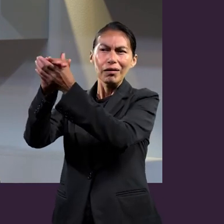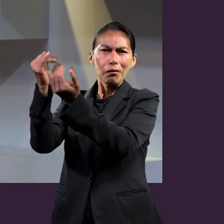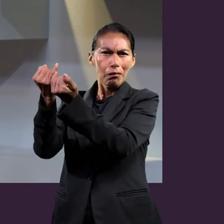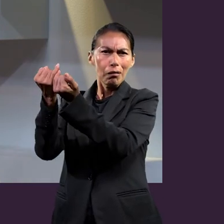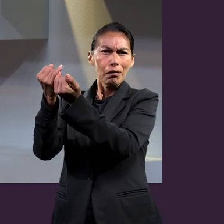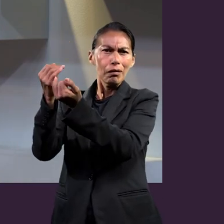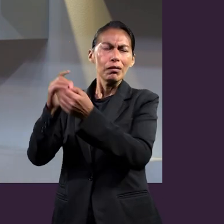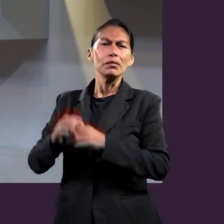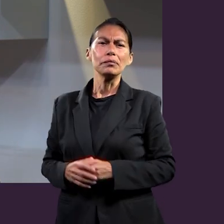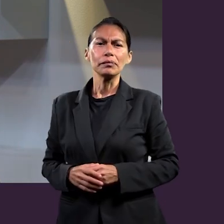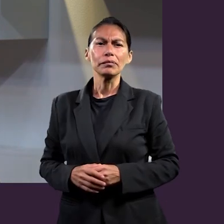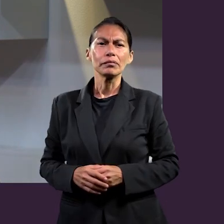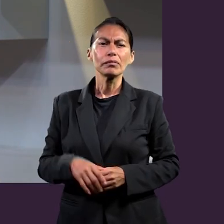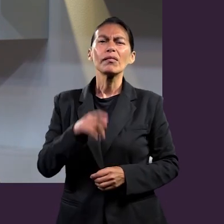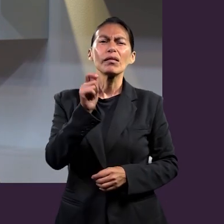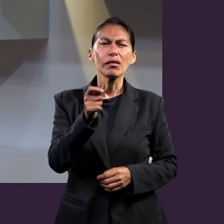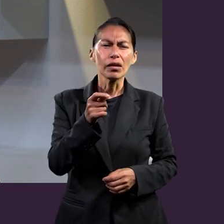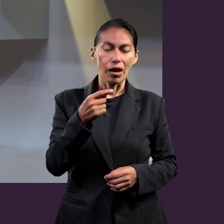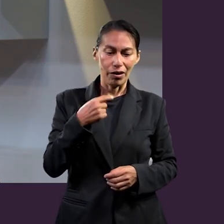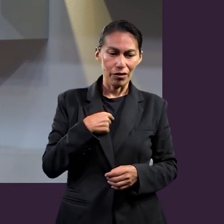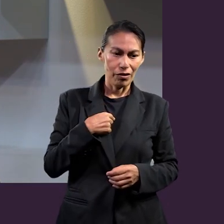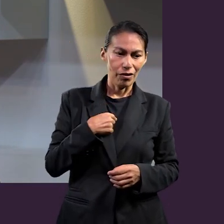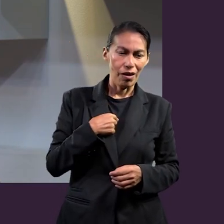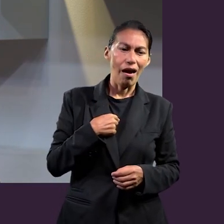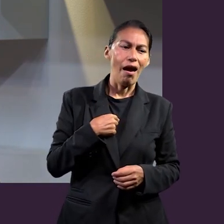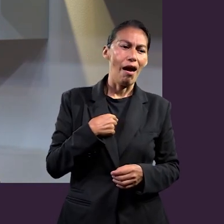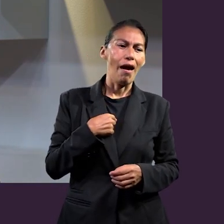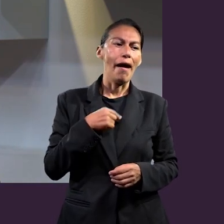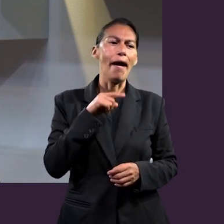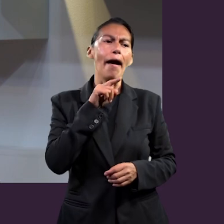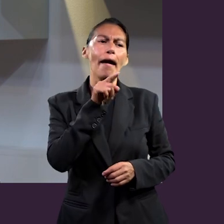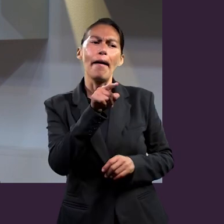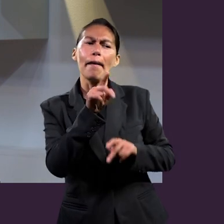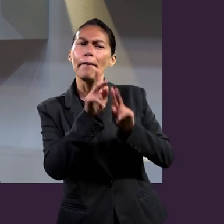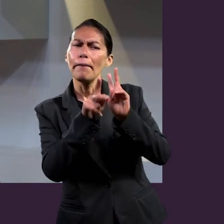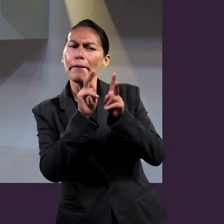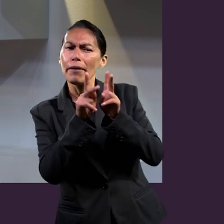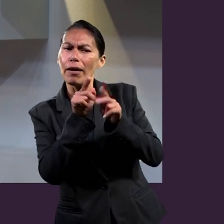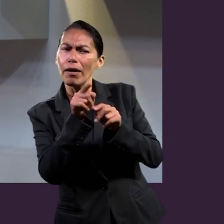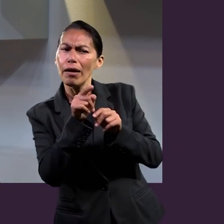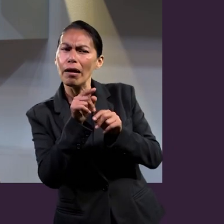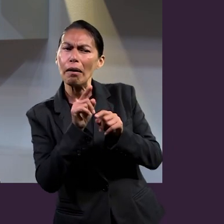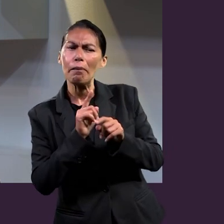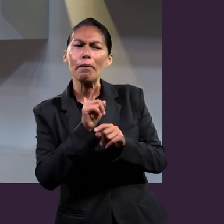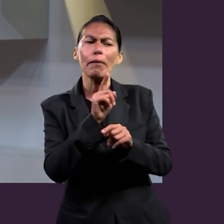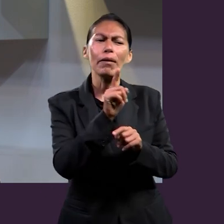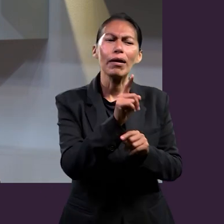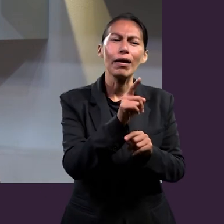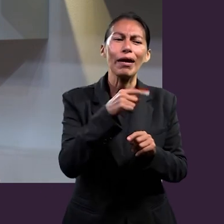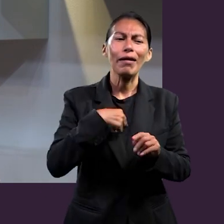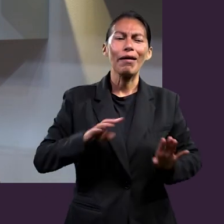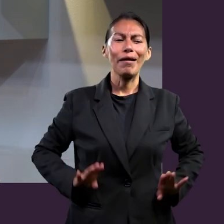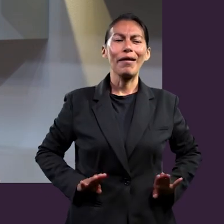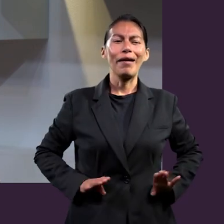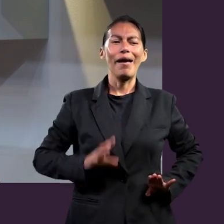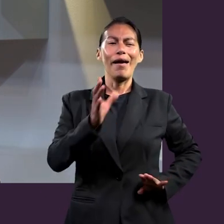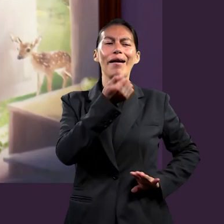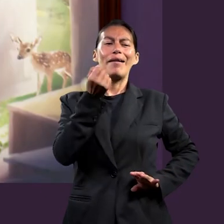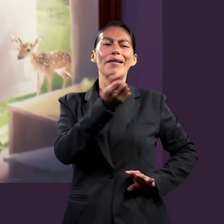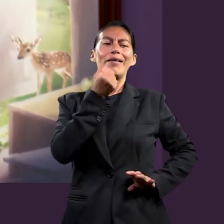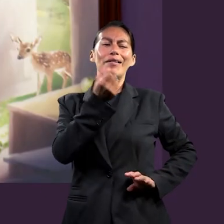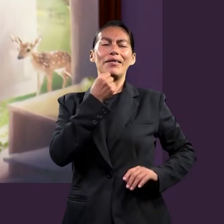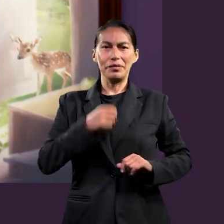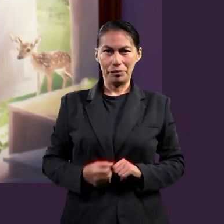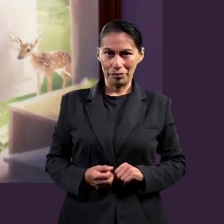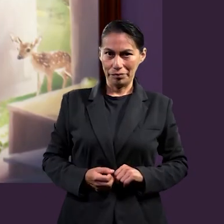quizás a veces buscamos en nuestras relaciones personales, que es mi beneficio. sea, me voy a relacionar con fulanito de tal, porque a mí me beneficia, porque